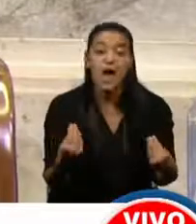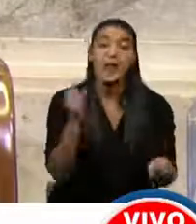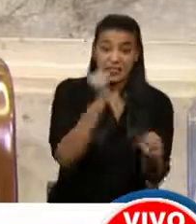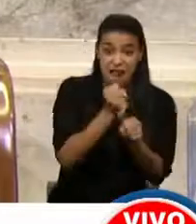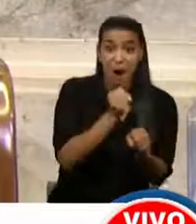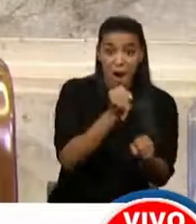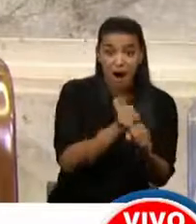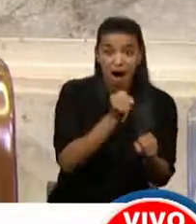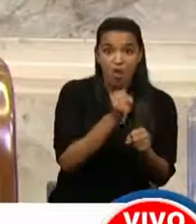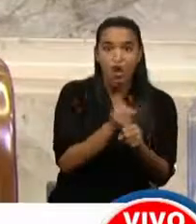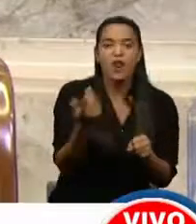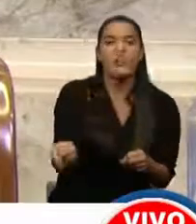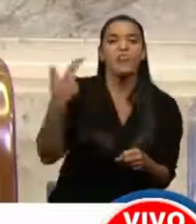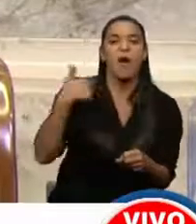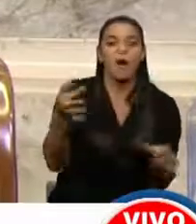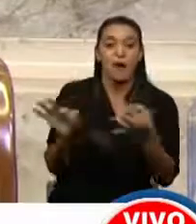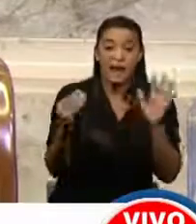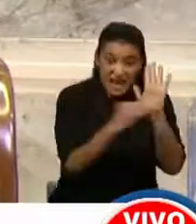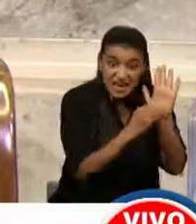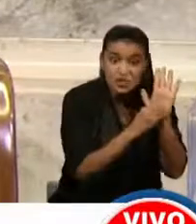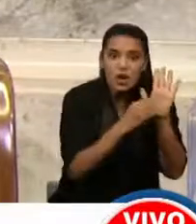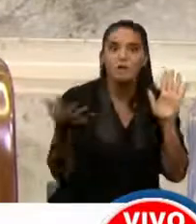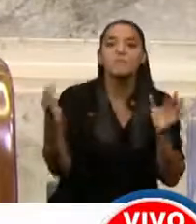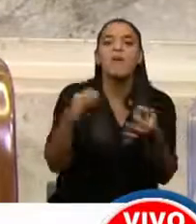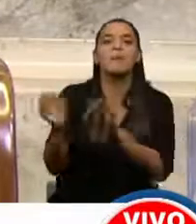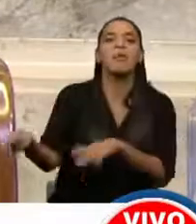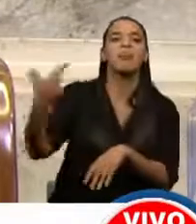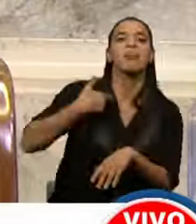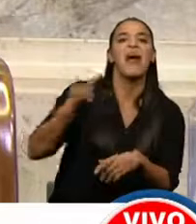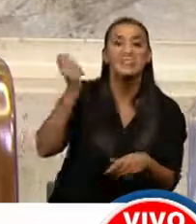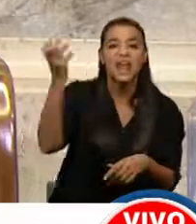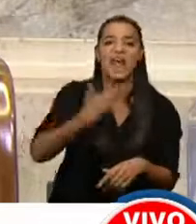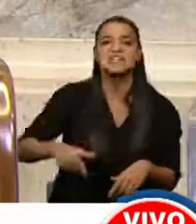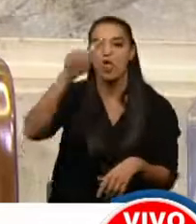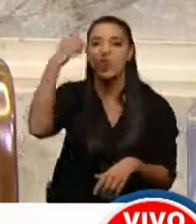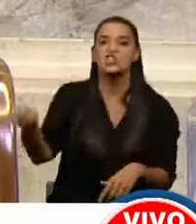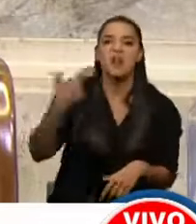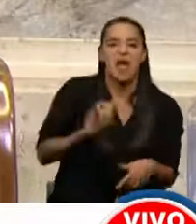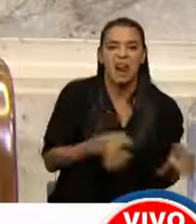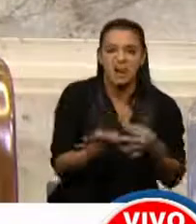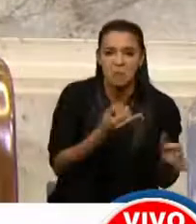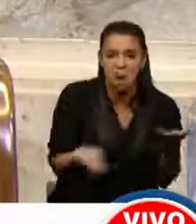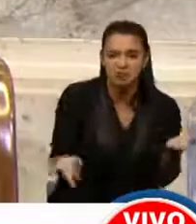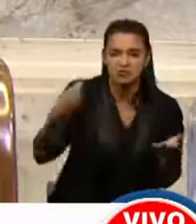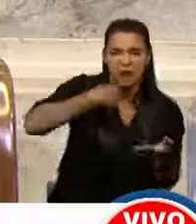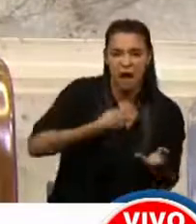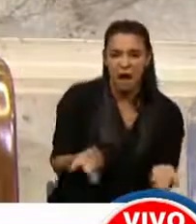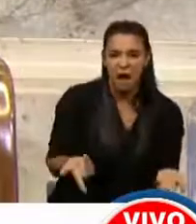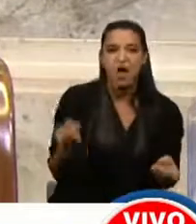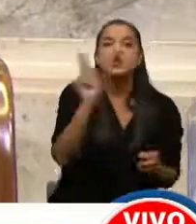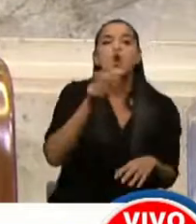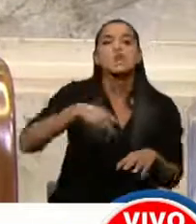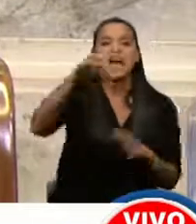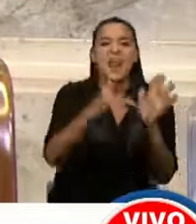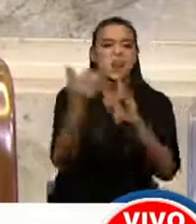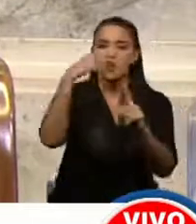Los trabajadores registrados son los que reciben limosna del Estado en este momento. Limosna del Estado no en las